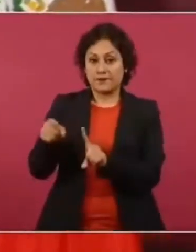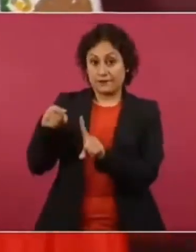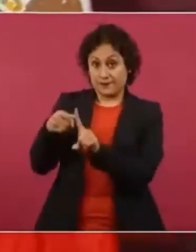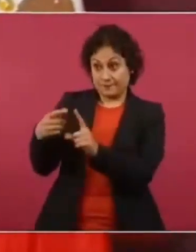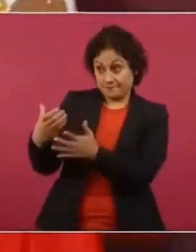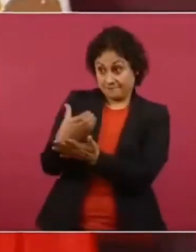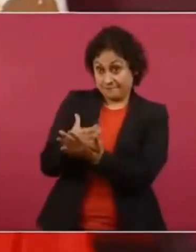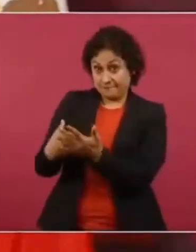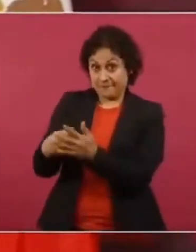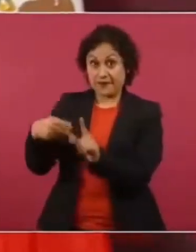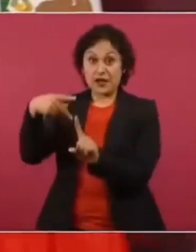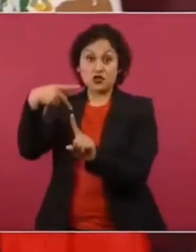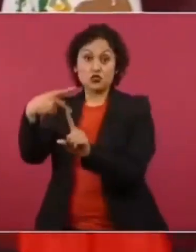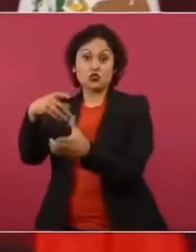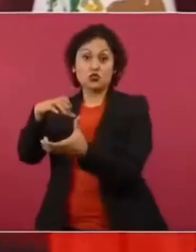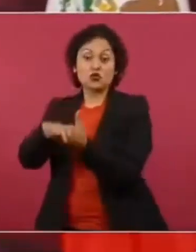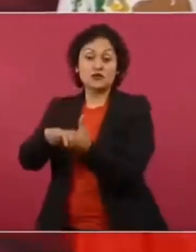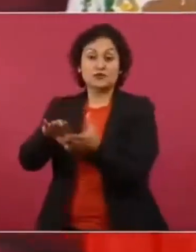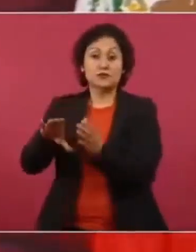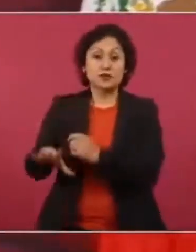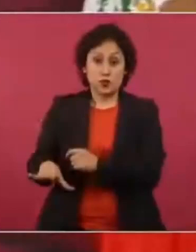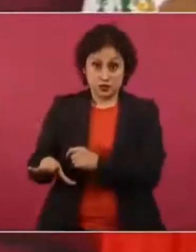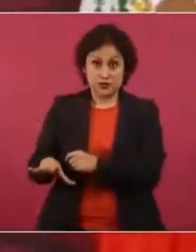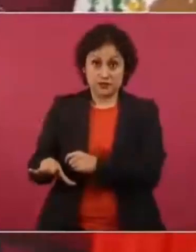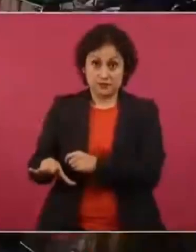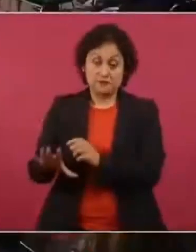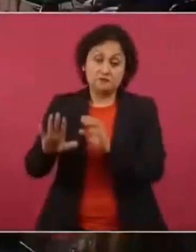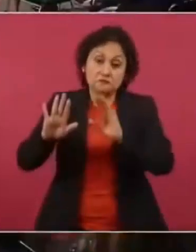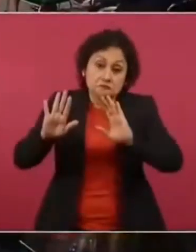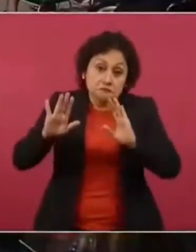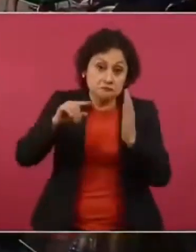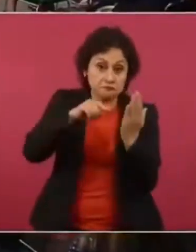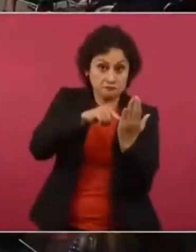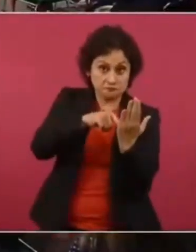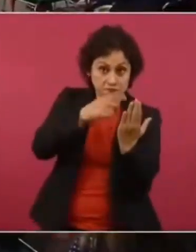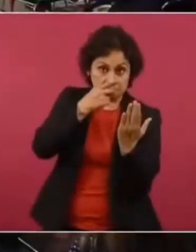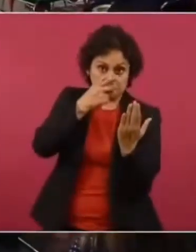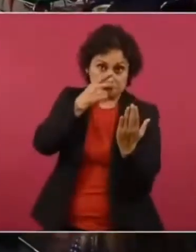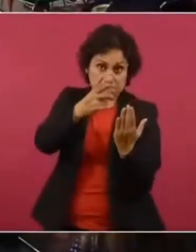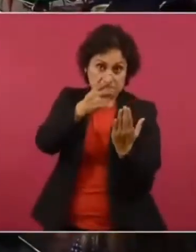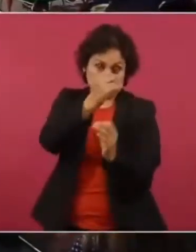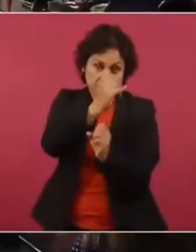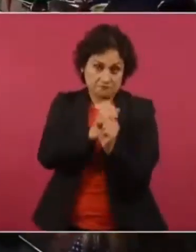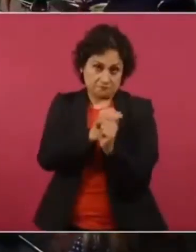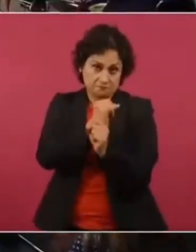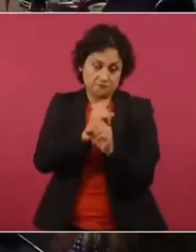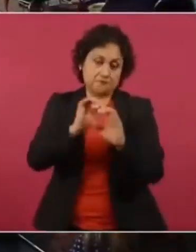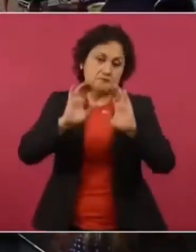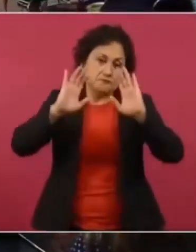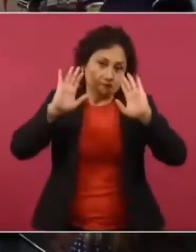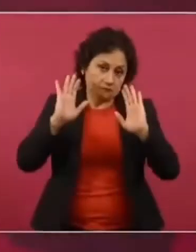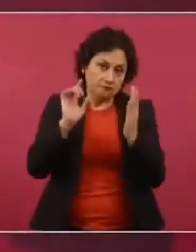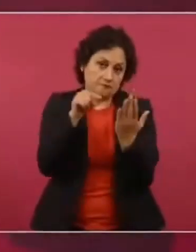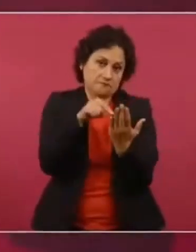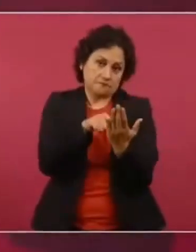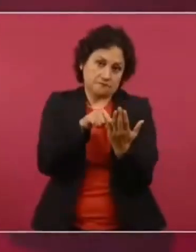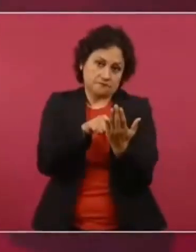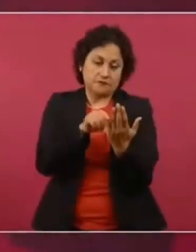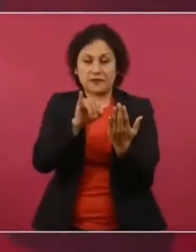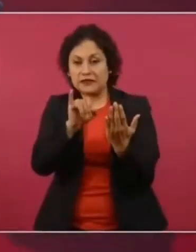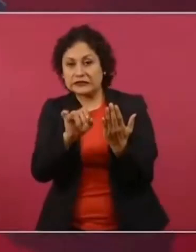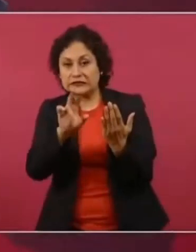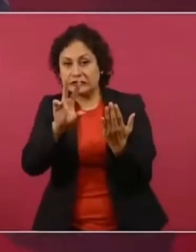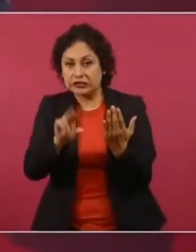según el expediente, que hay que ver si eso se confirma,